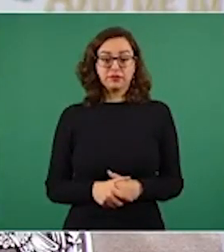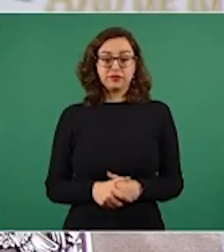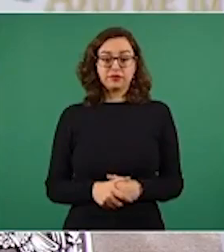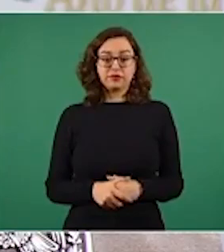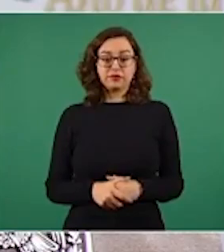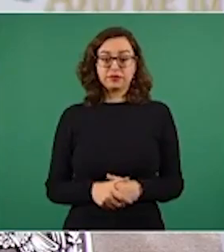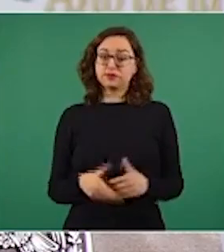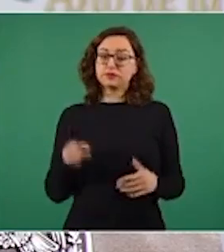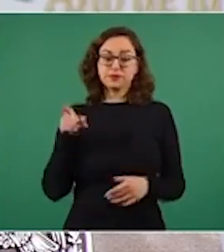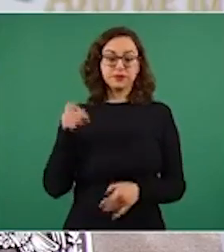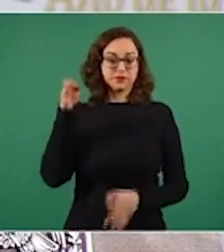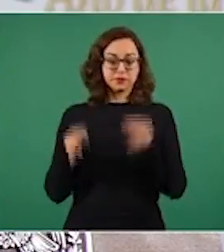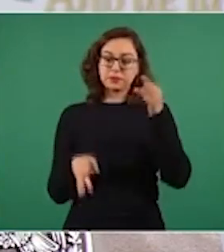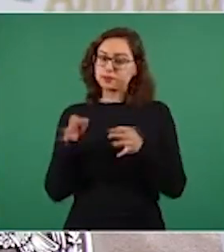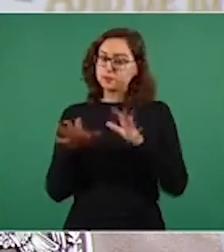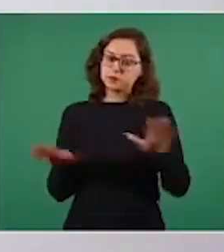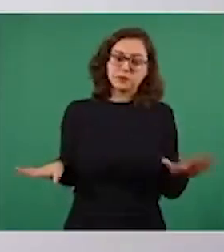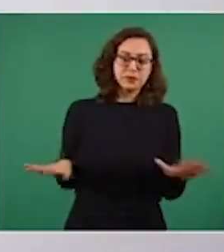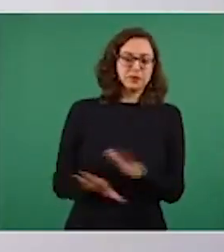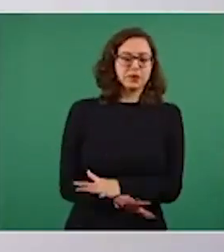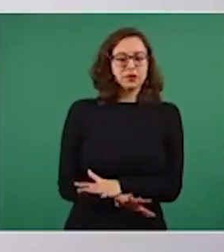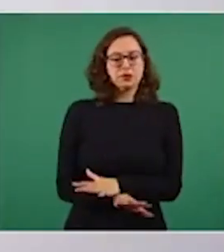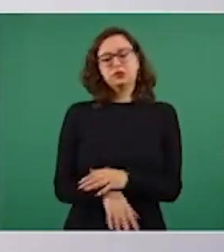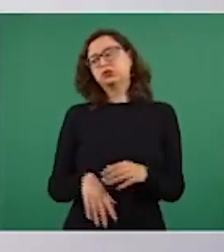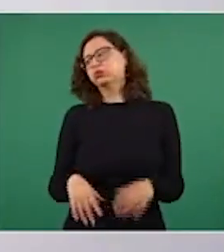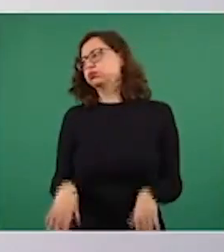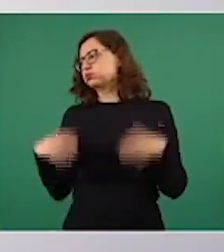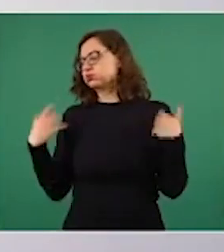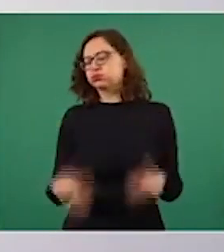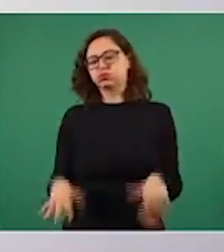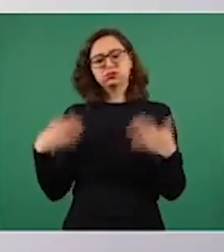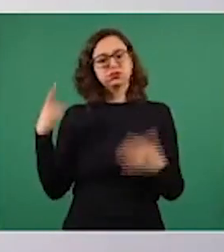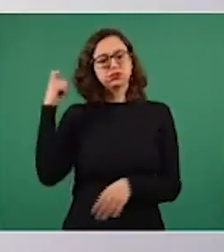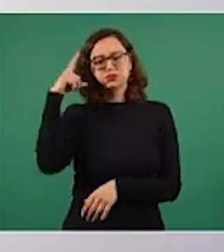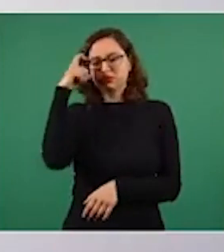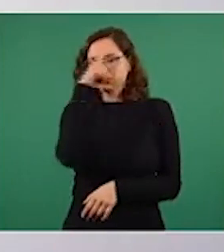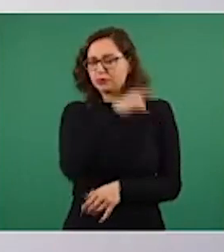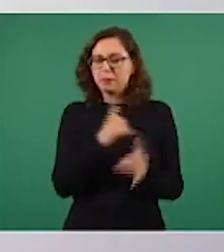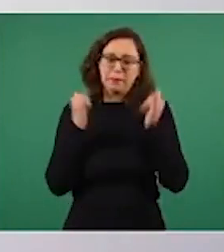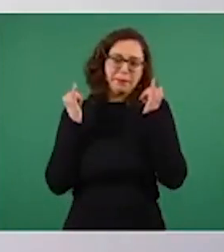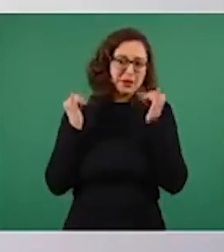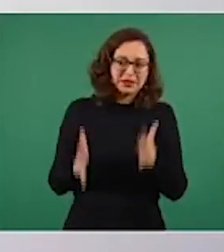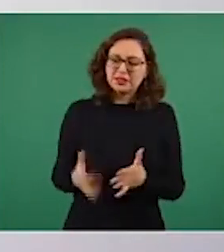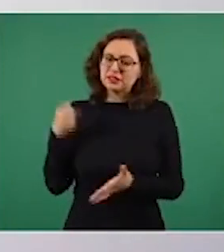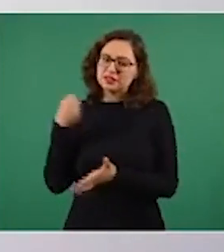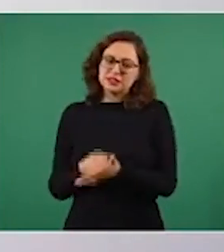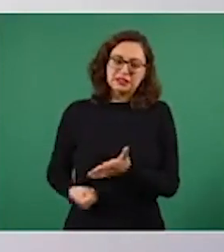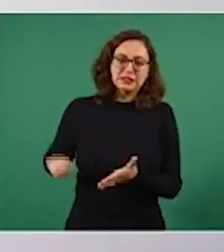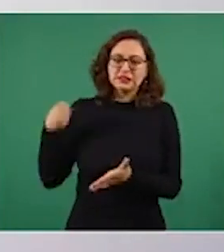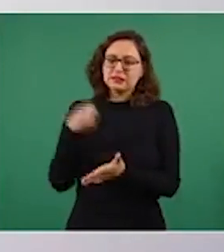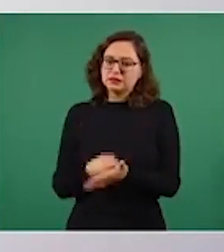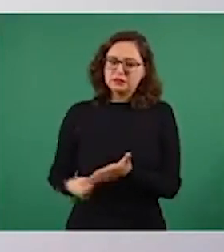se cambió el fiscal, costó muchísimo porque los dejaron